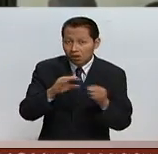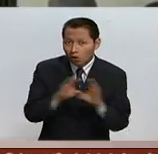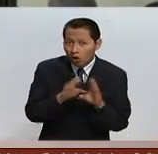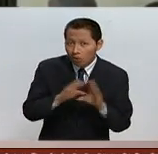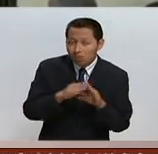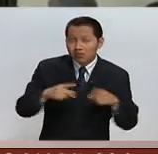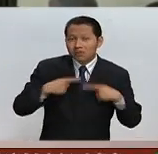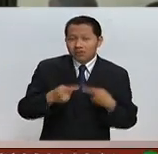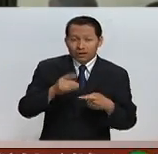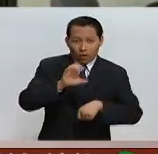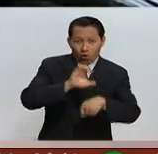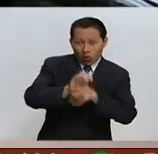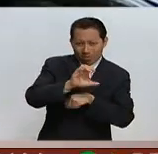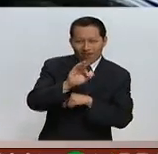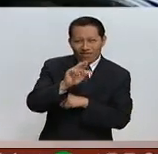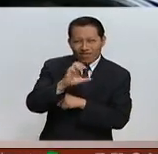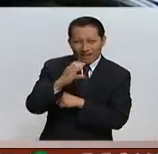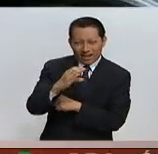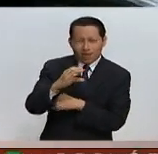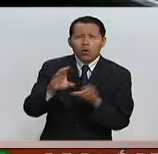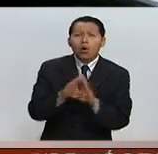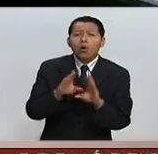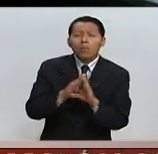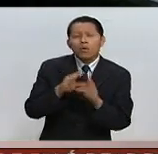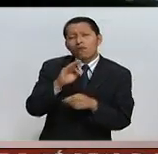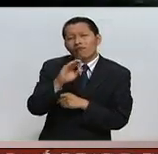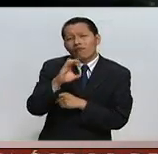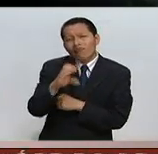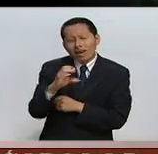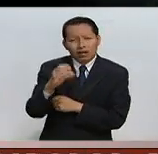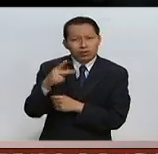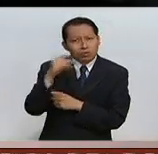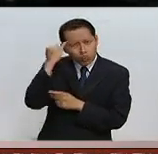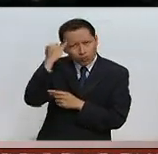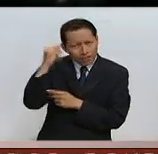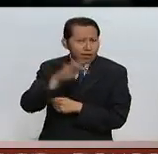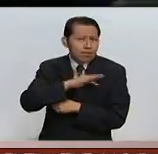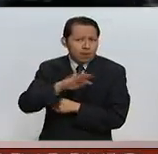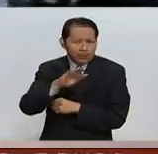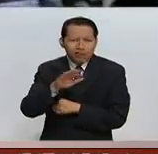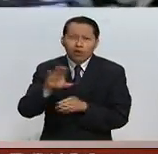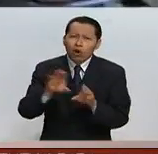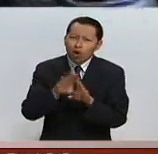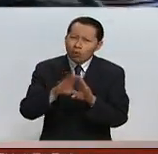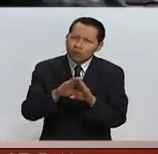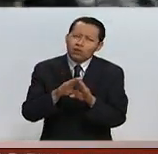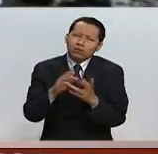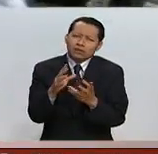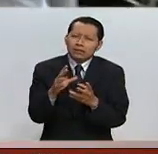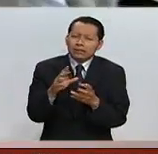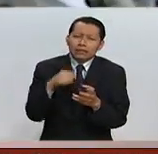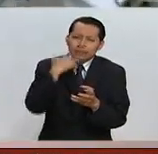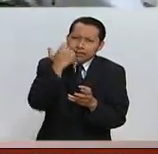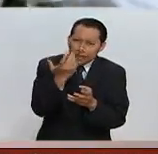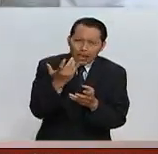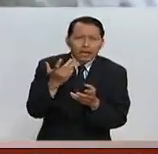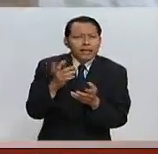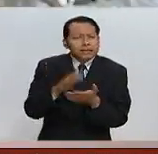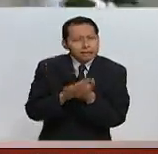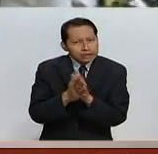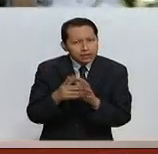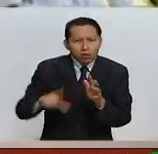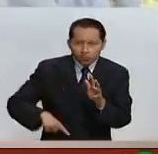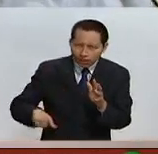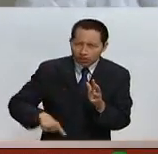Colombia a las FARC, es una estrategia de las FARC para tomarse en el poder, que las FARC van a regresar, que tienen